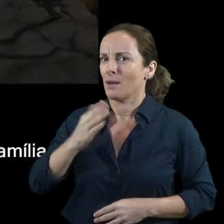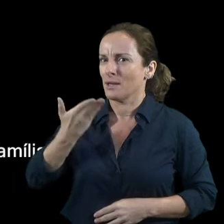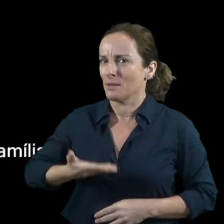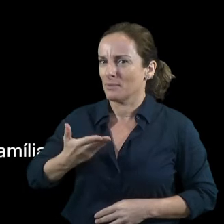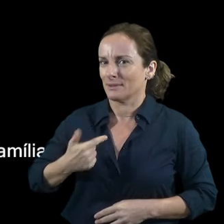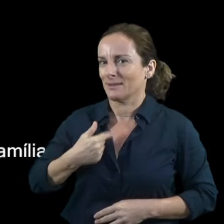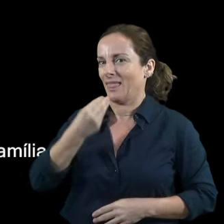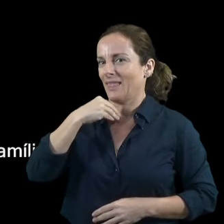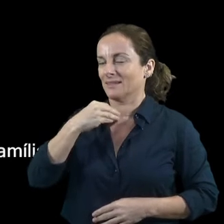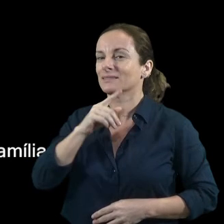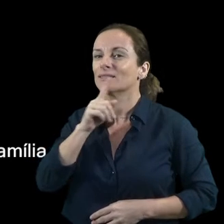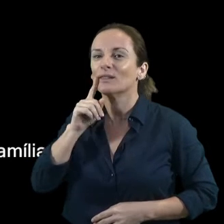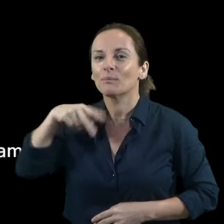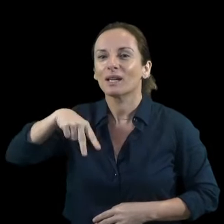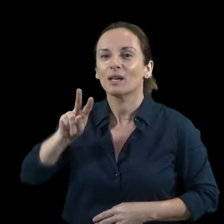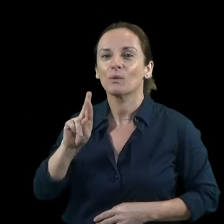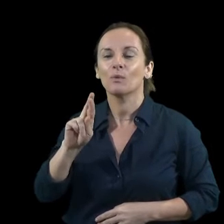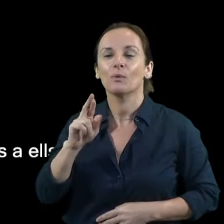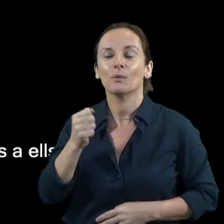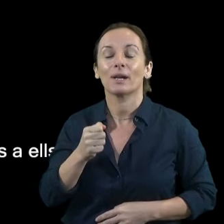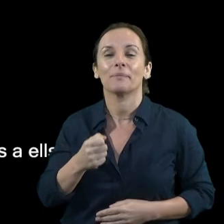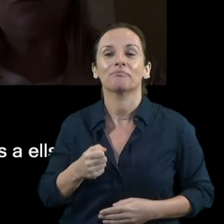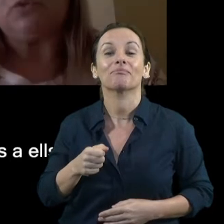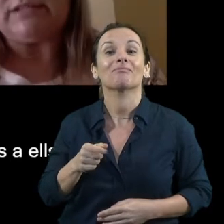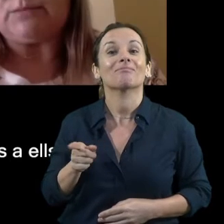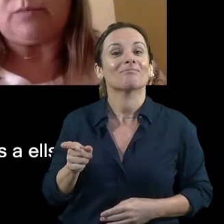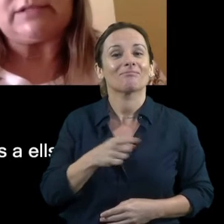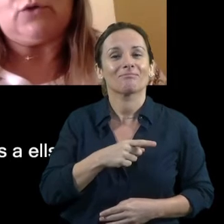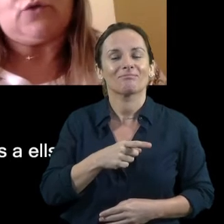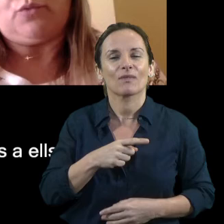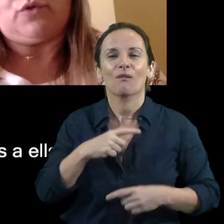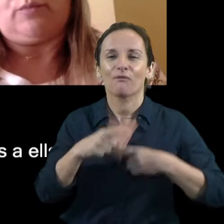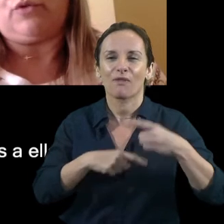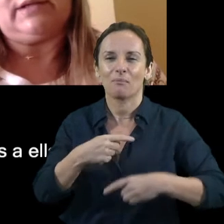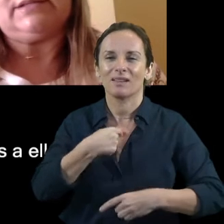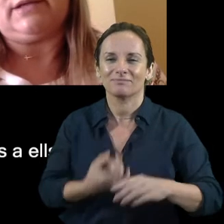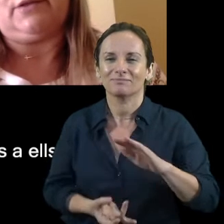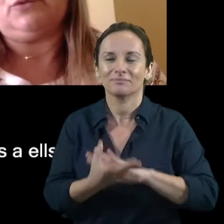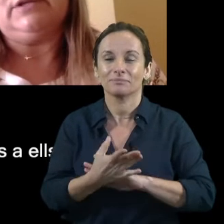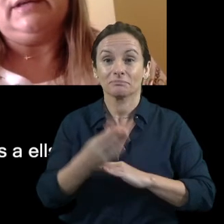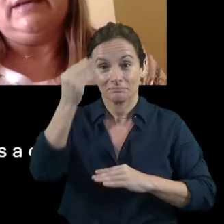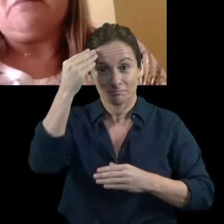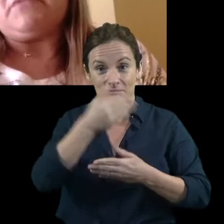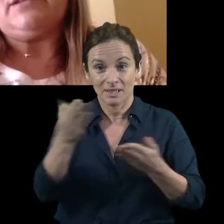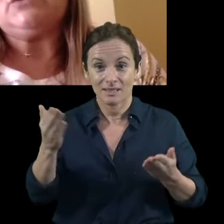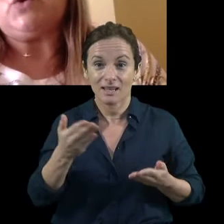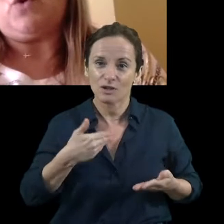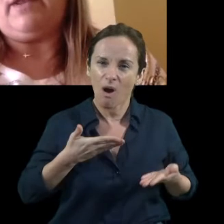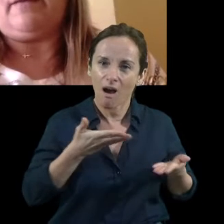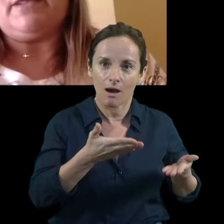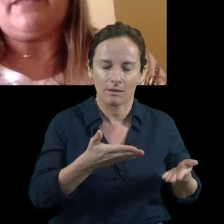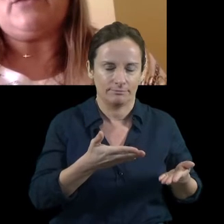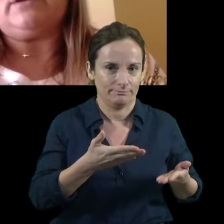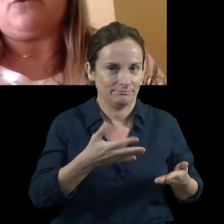que es lo que he formado como familia. Y me han aportado muchísimo más de lo que yo he podido aportarles a ellos. Me han hecho